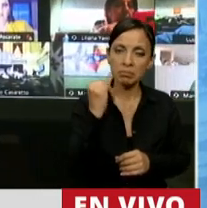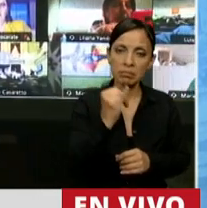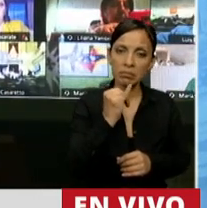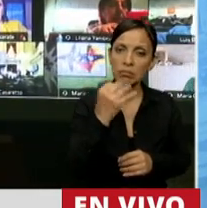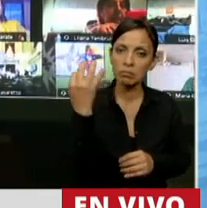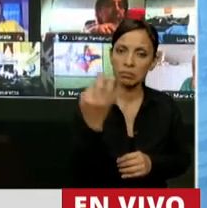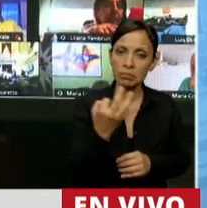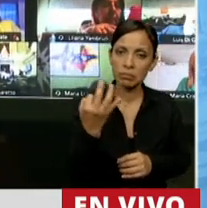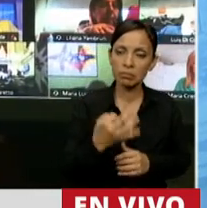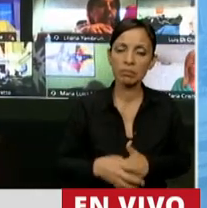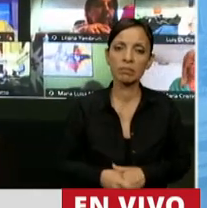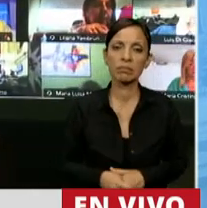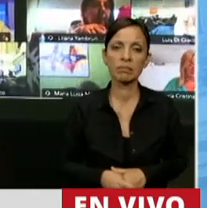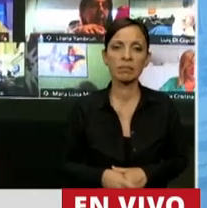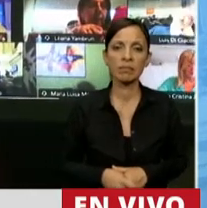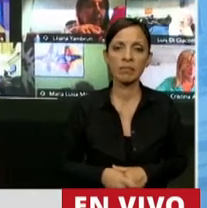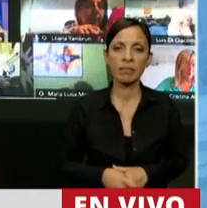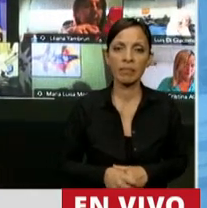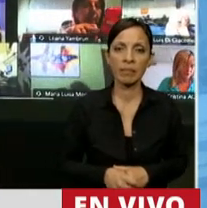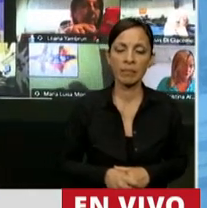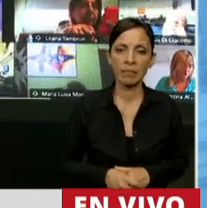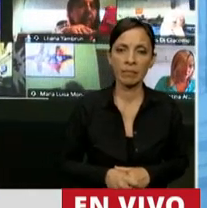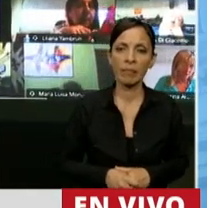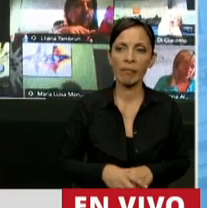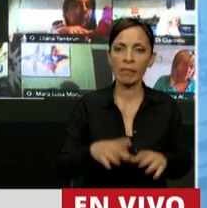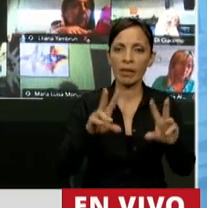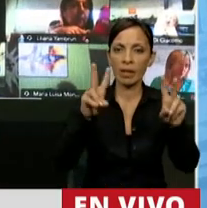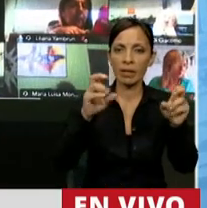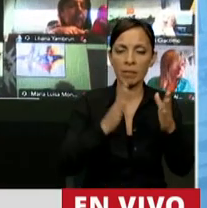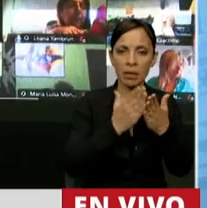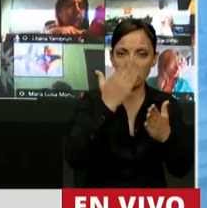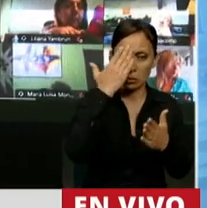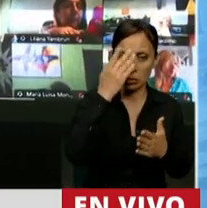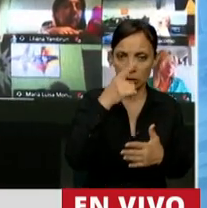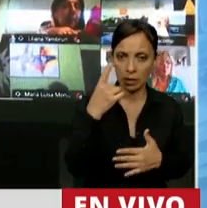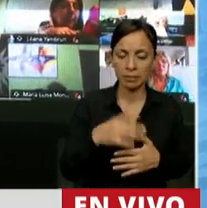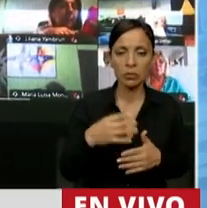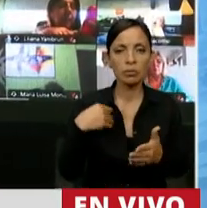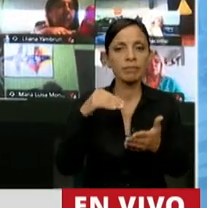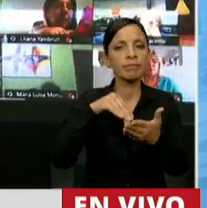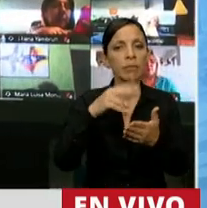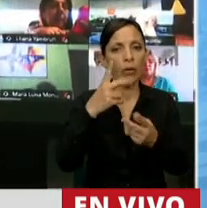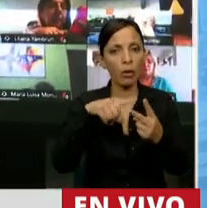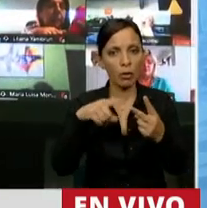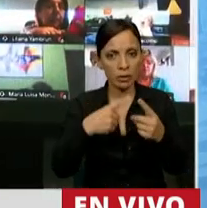de manera contundente la cuestión constitucional. Yo agregaría dos cosas